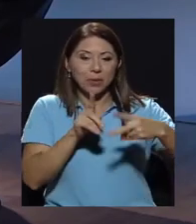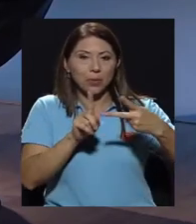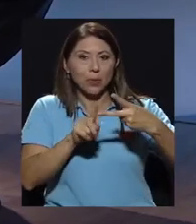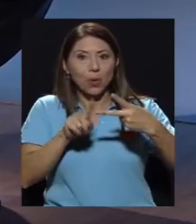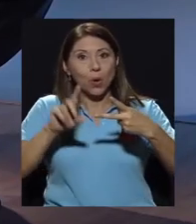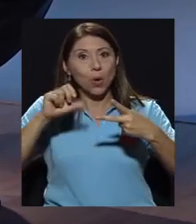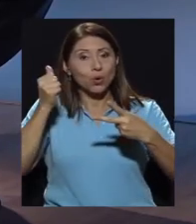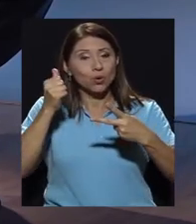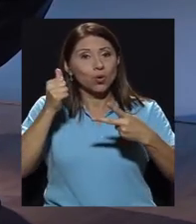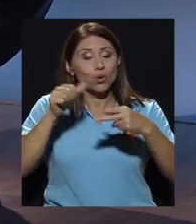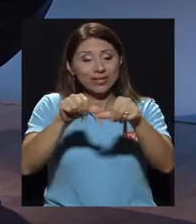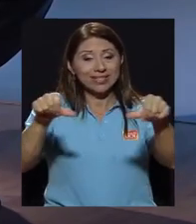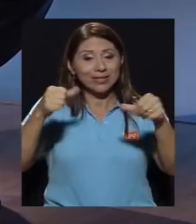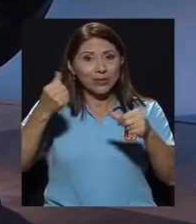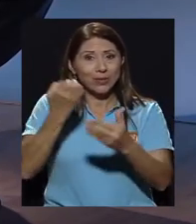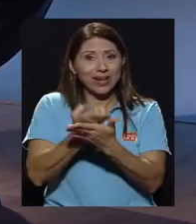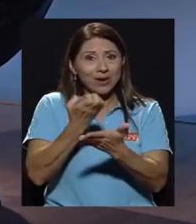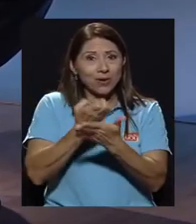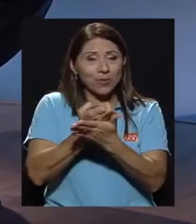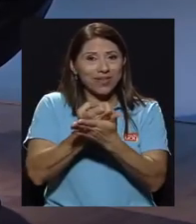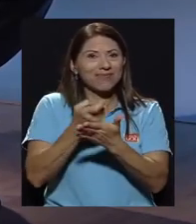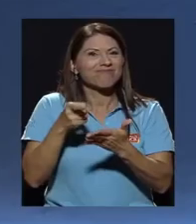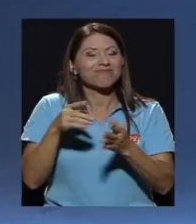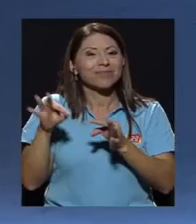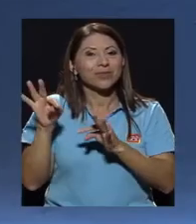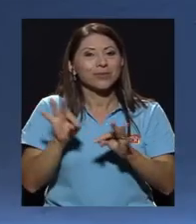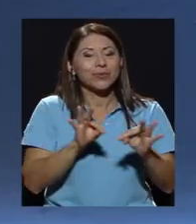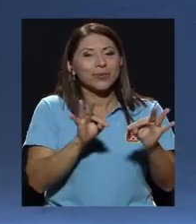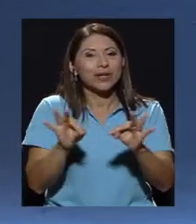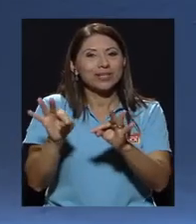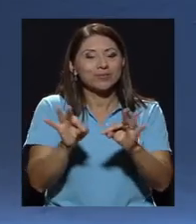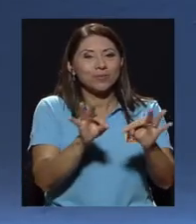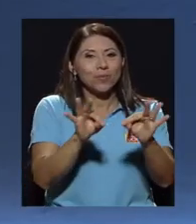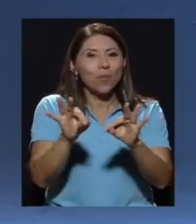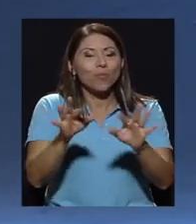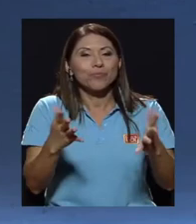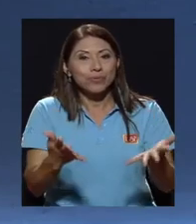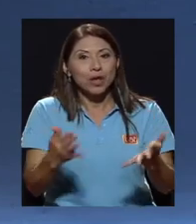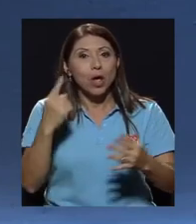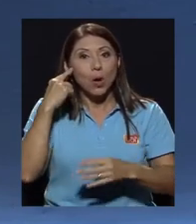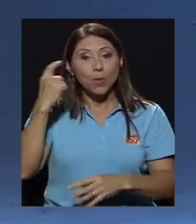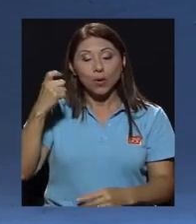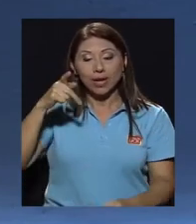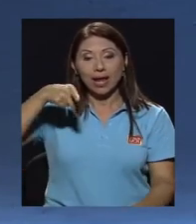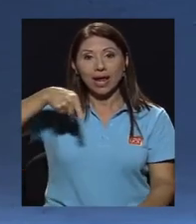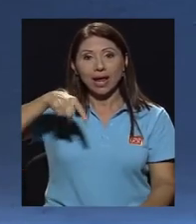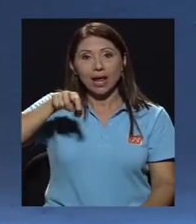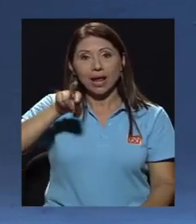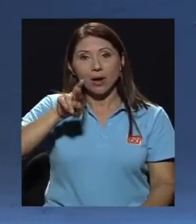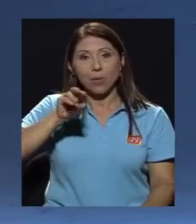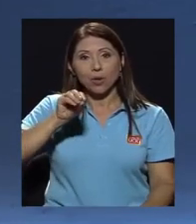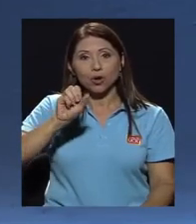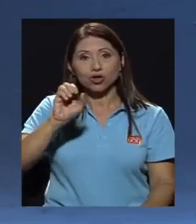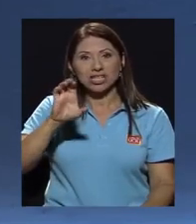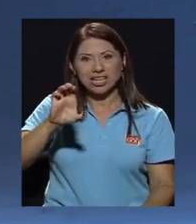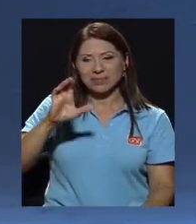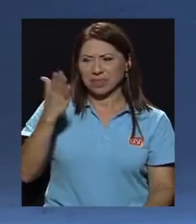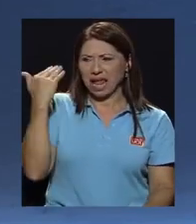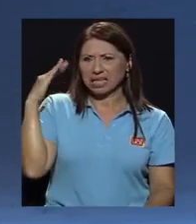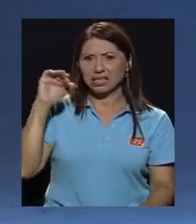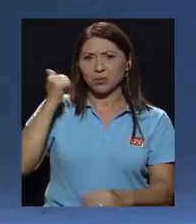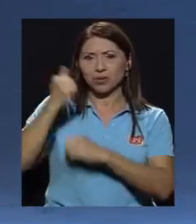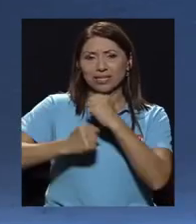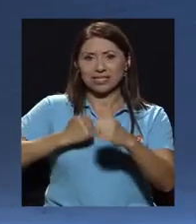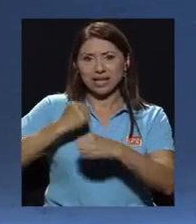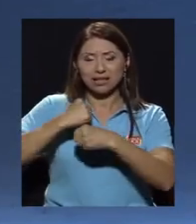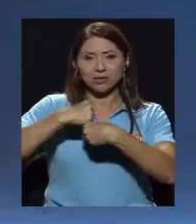muy importante de la economía costarricense que es el sector turismo, ¿verdad?, ¿cómo?, porque PROCIC hace unos aproximadamente diez años